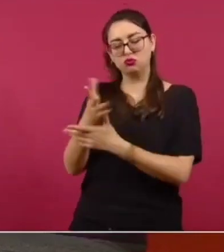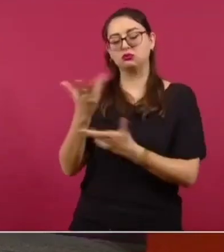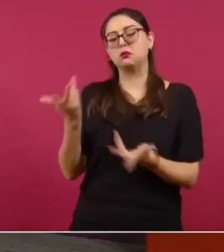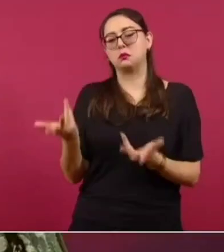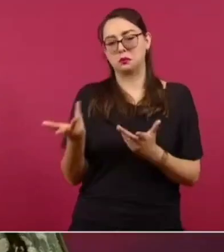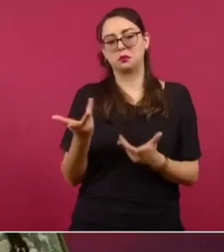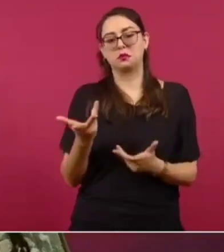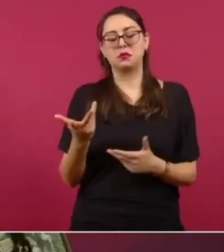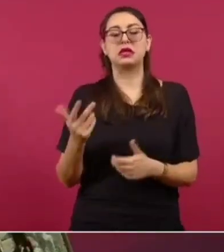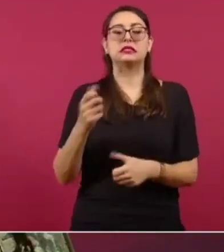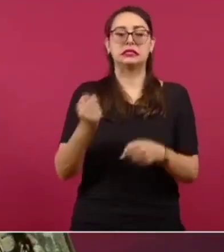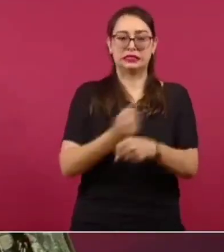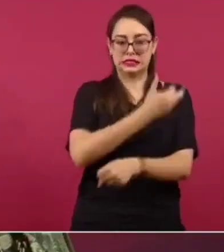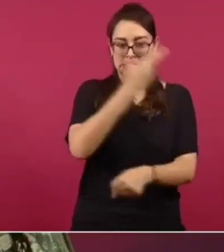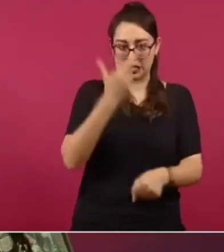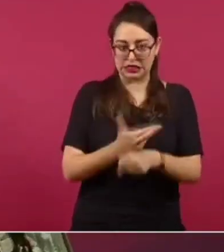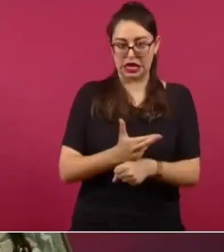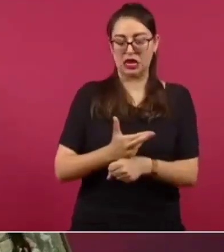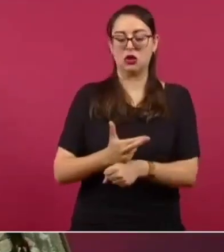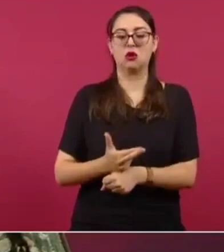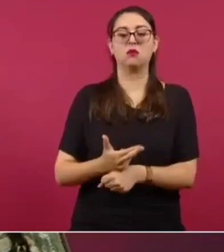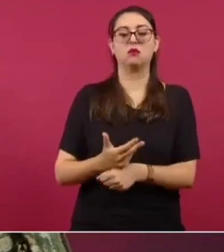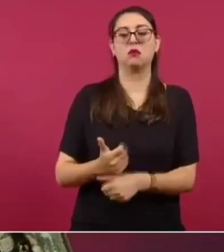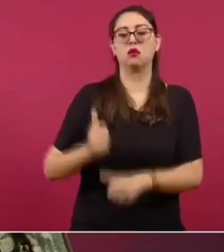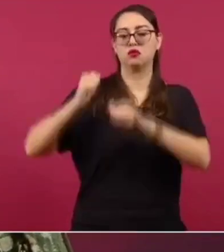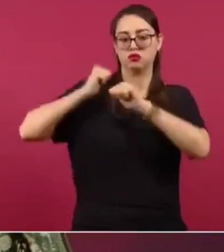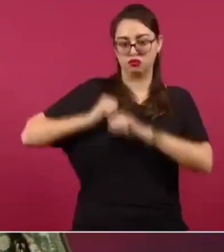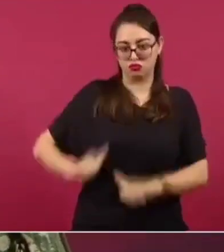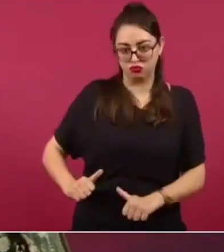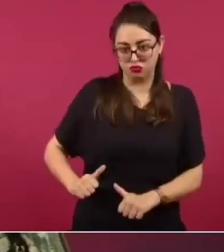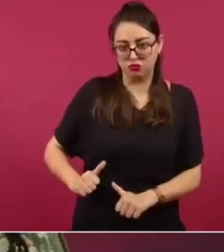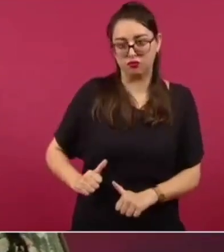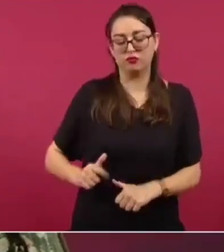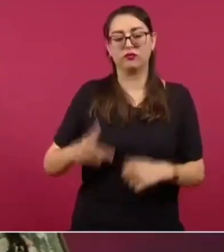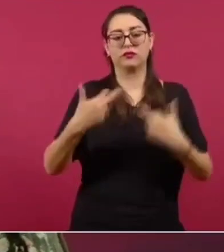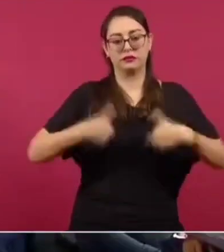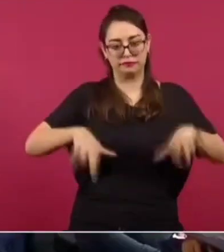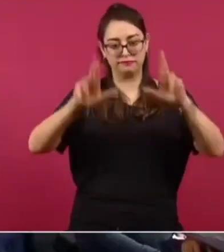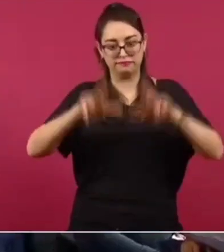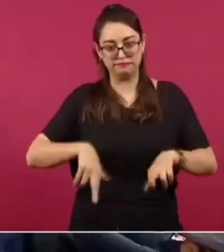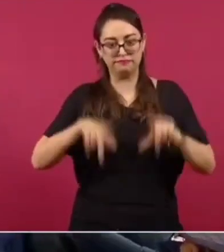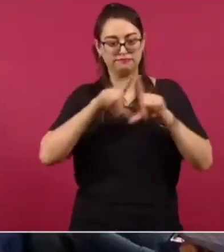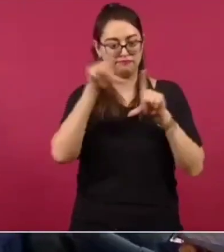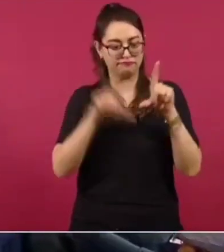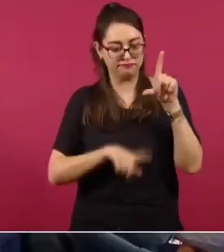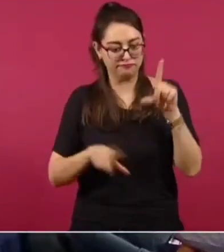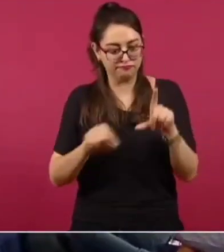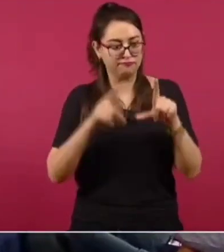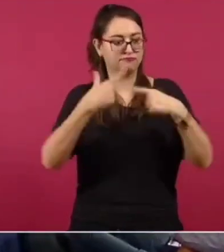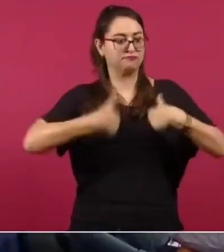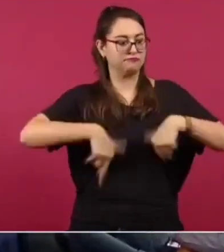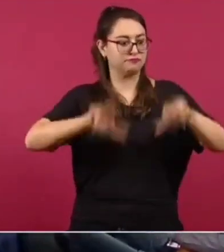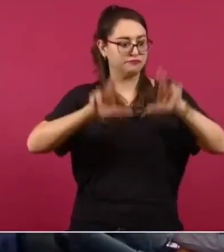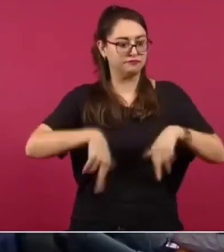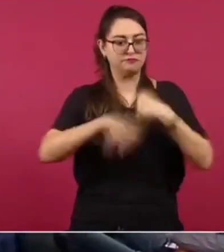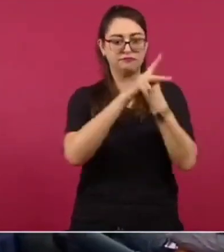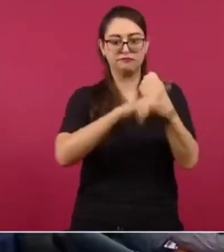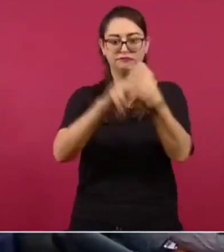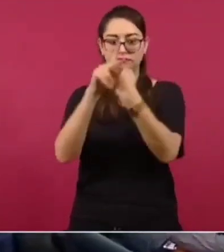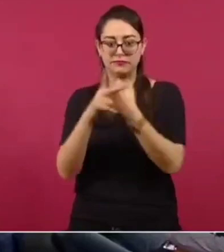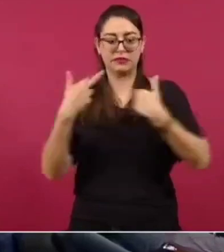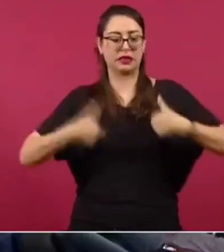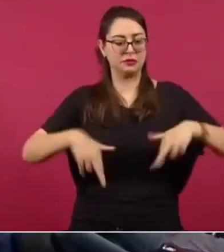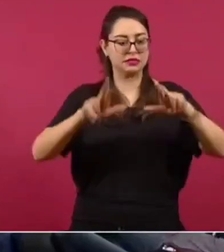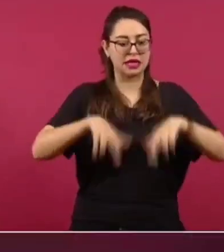comandantes, a nivel de estados mayores, a nivel de equipos de trabajo, donde